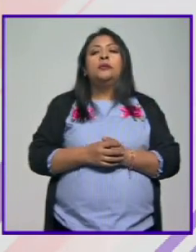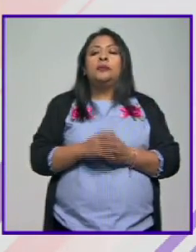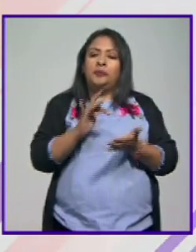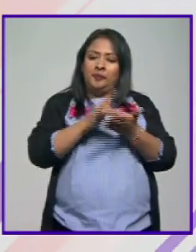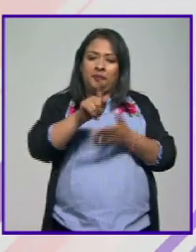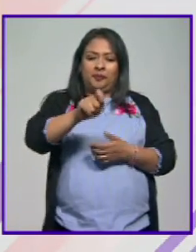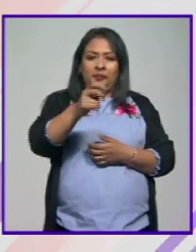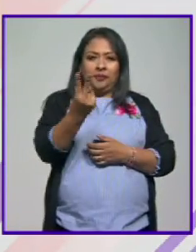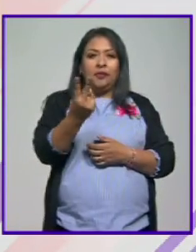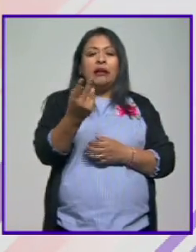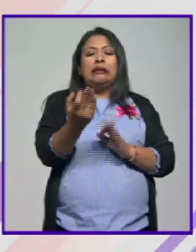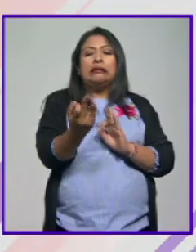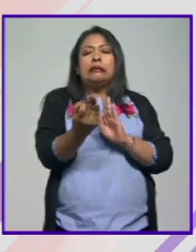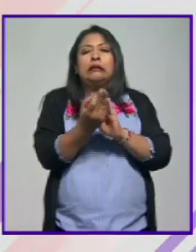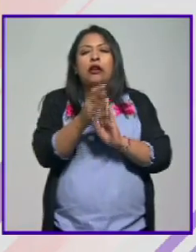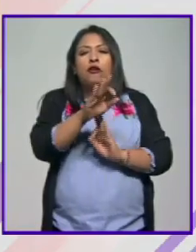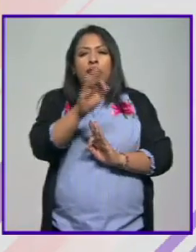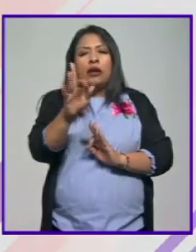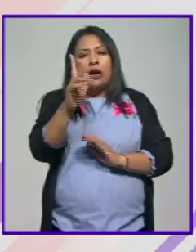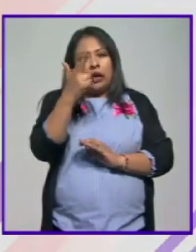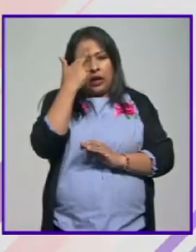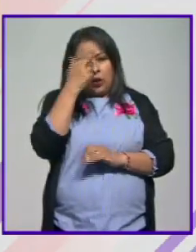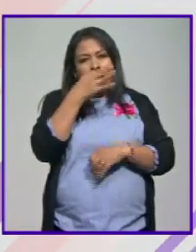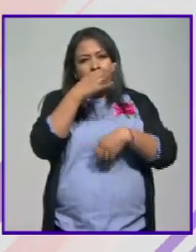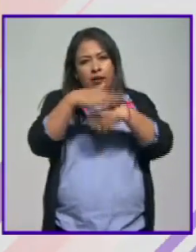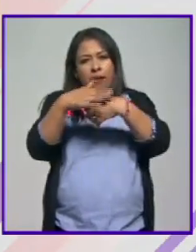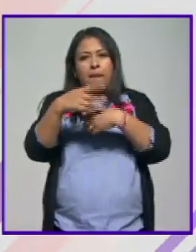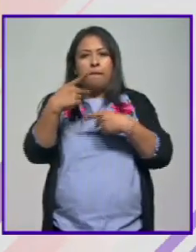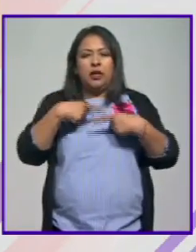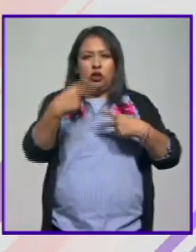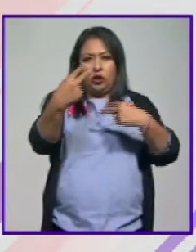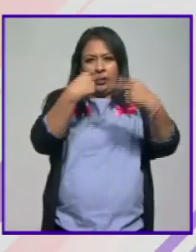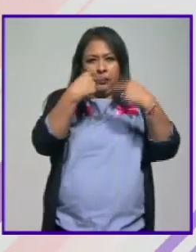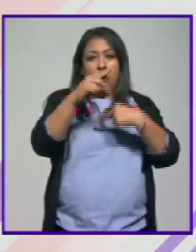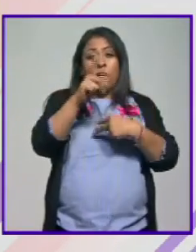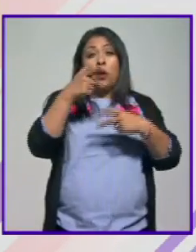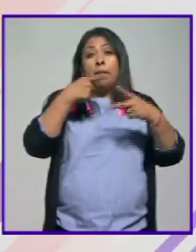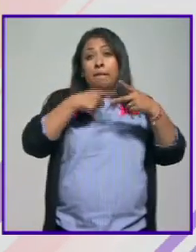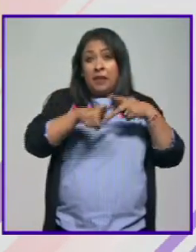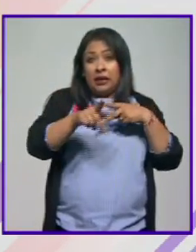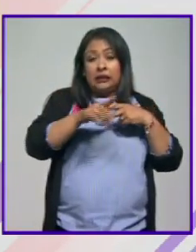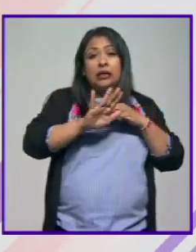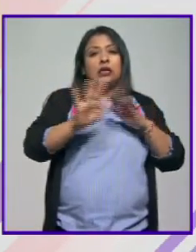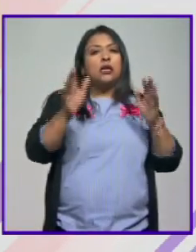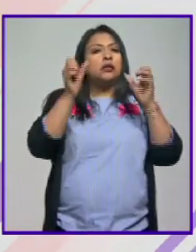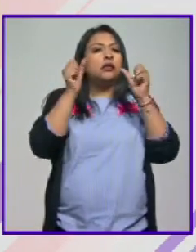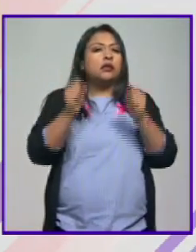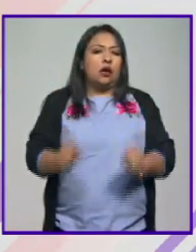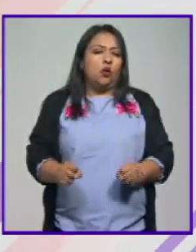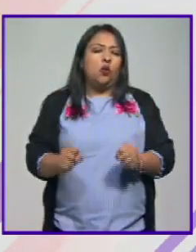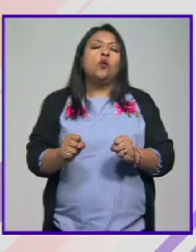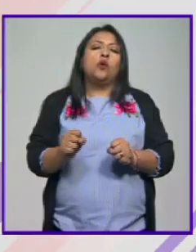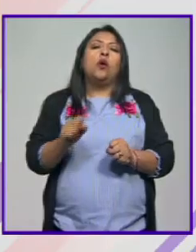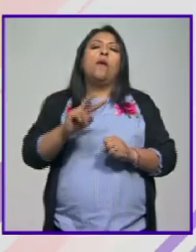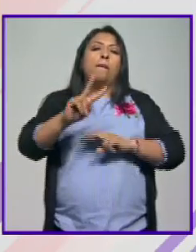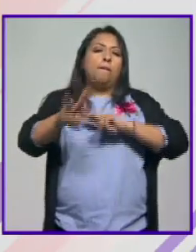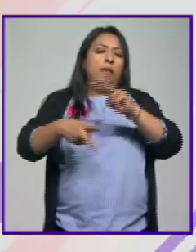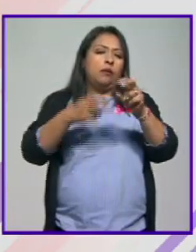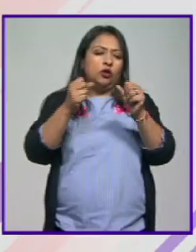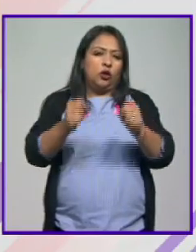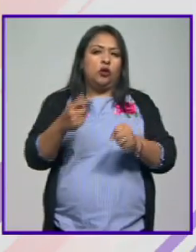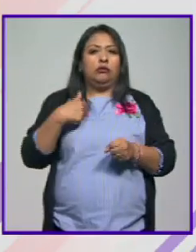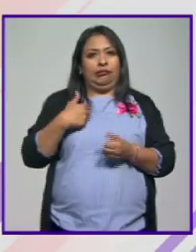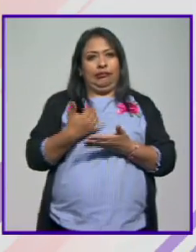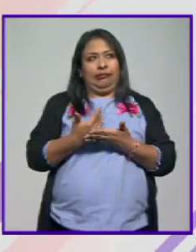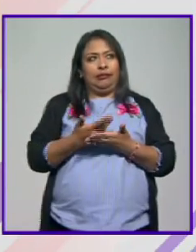a Canal 22 más cercana a la fecha estaremos recordando a los amigos del auditorio y una vez que arranque indiscutiblemente tenemos tenemos que estar ahí yo los